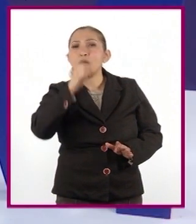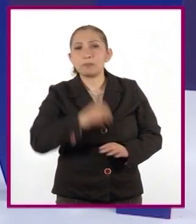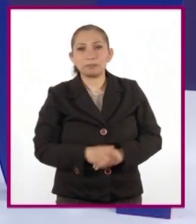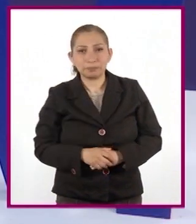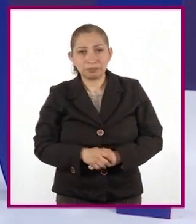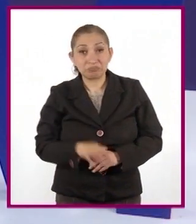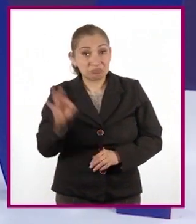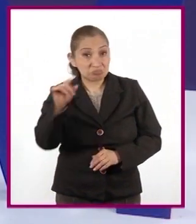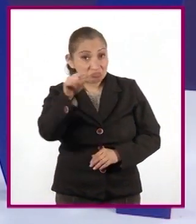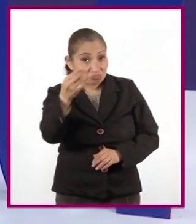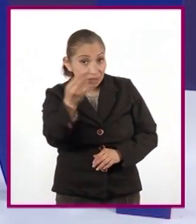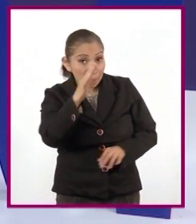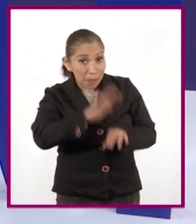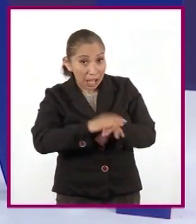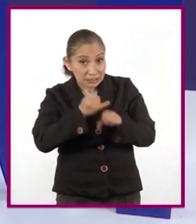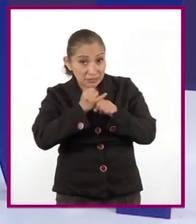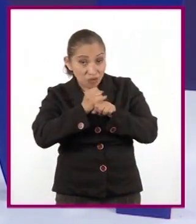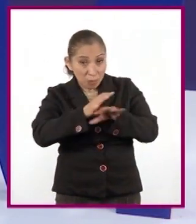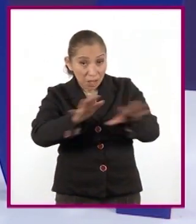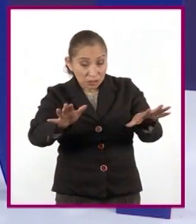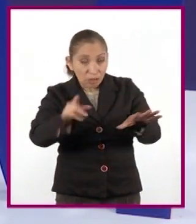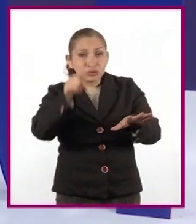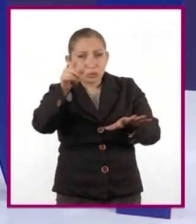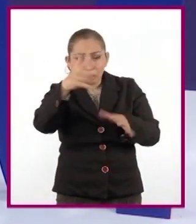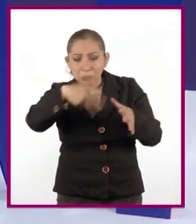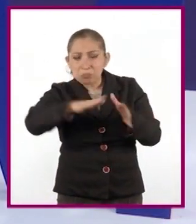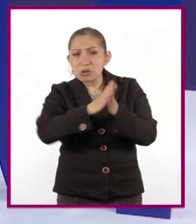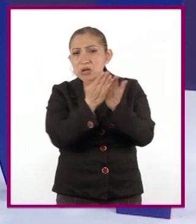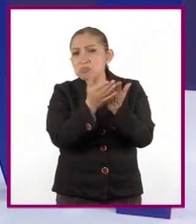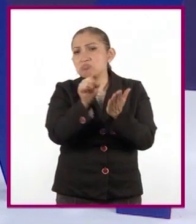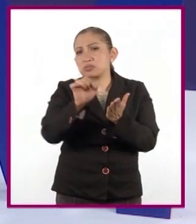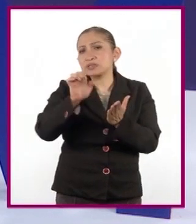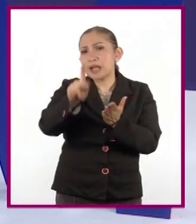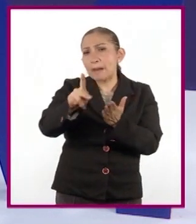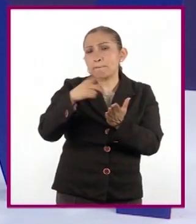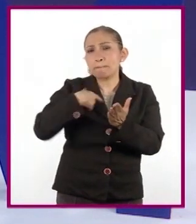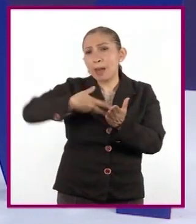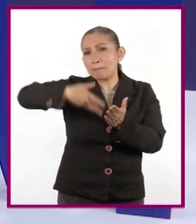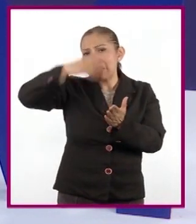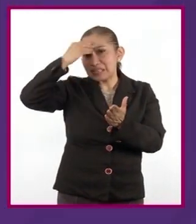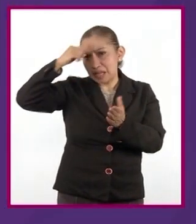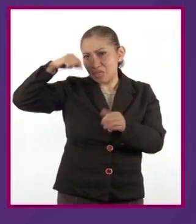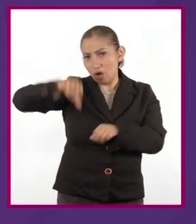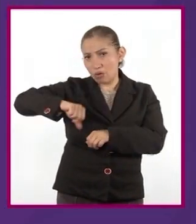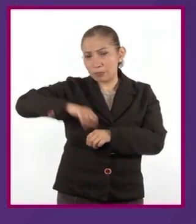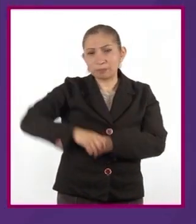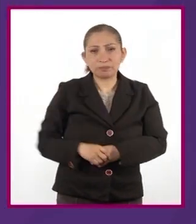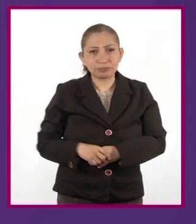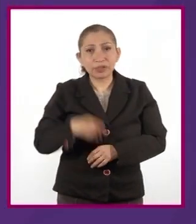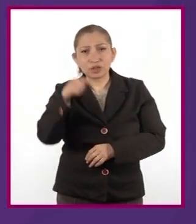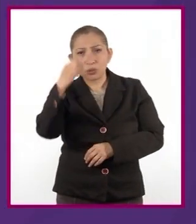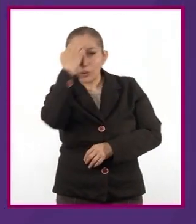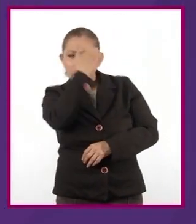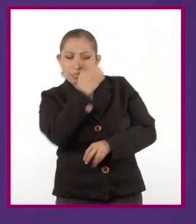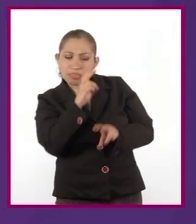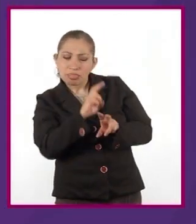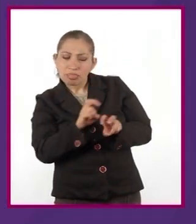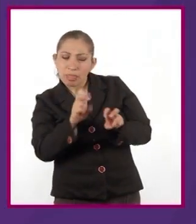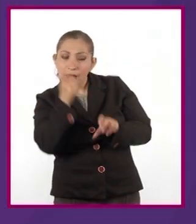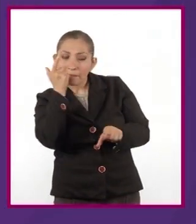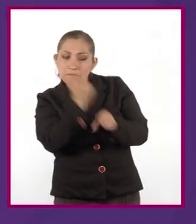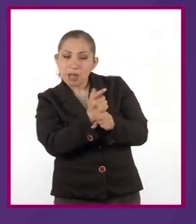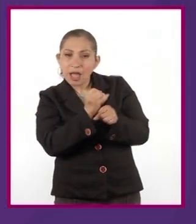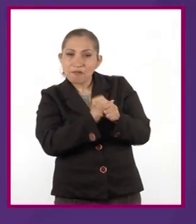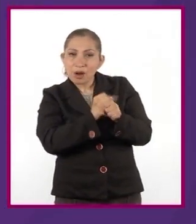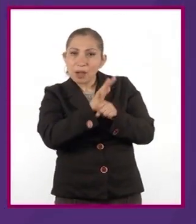Si necesitan más información, busquen en su libro de texto el aprendizaje esperado. Analiza e identifica